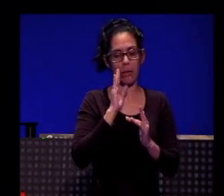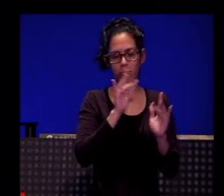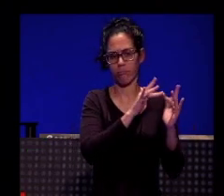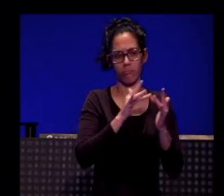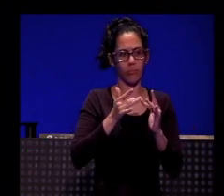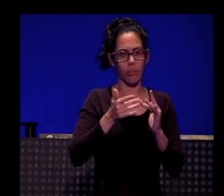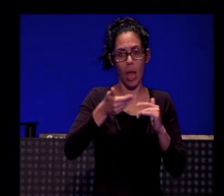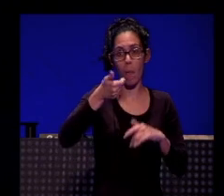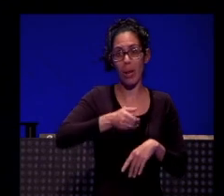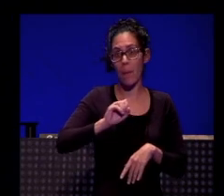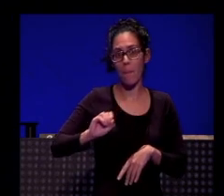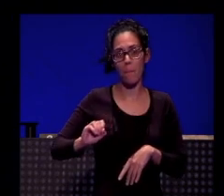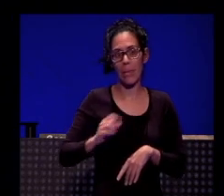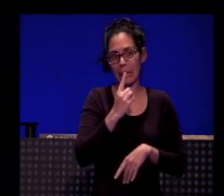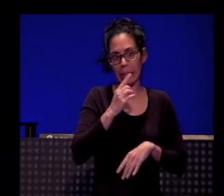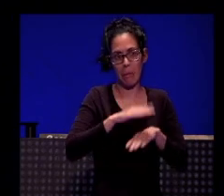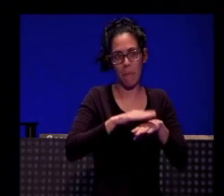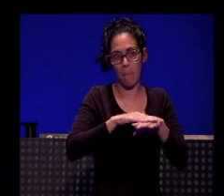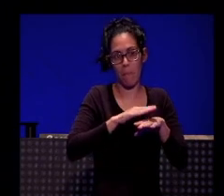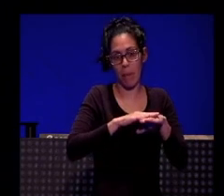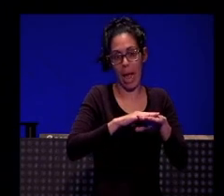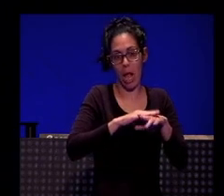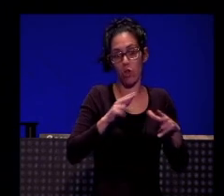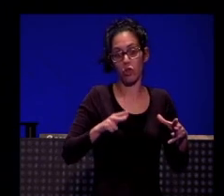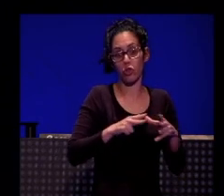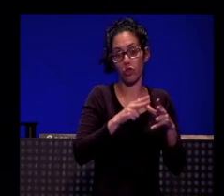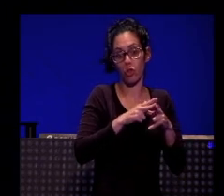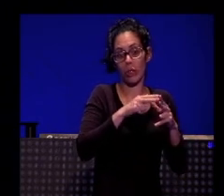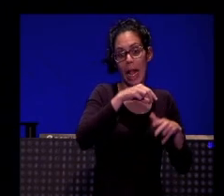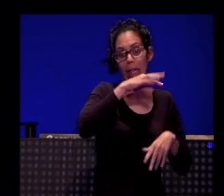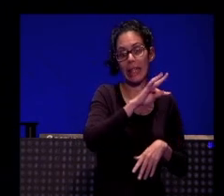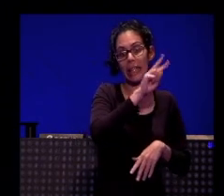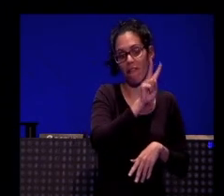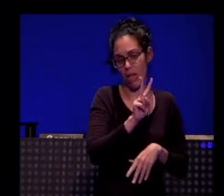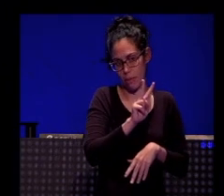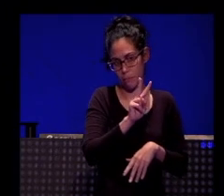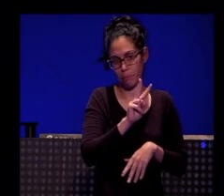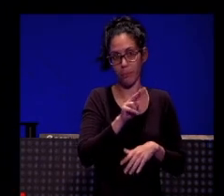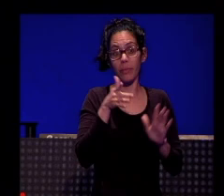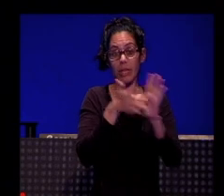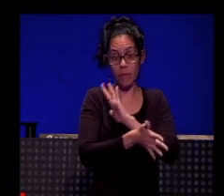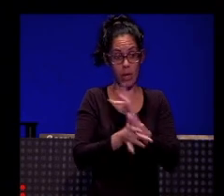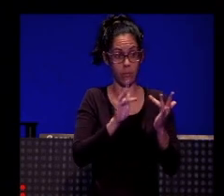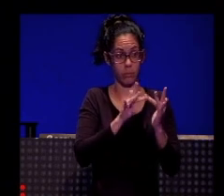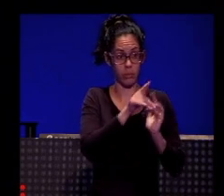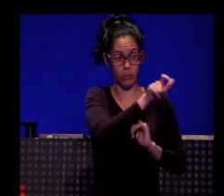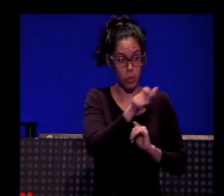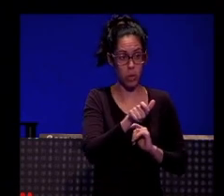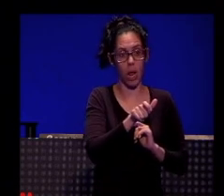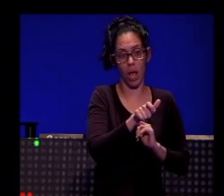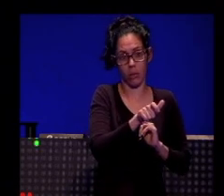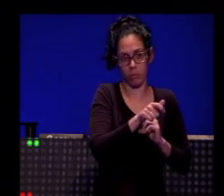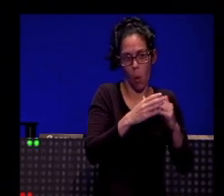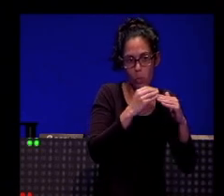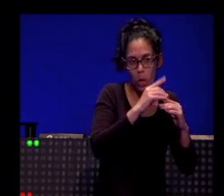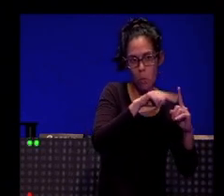fuertes y clave del social media y del social TV. Interacción con el usuario, con la presentadora y con los